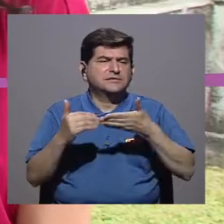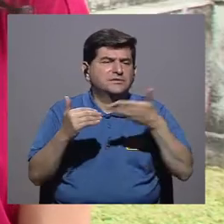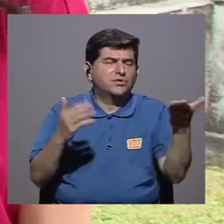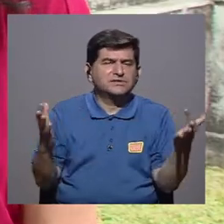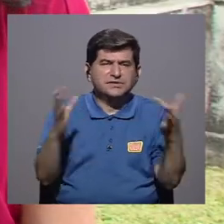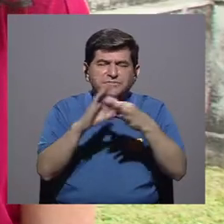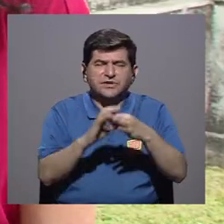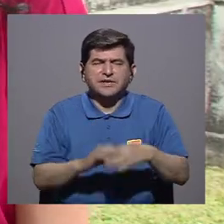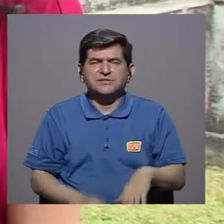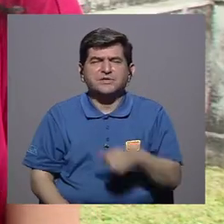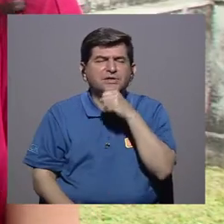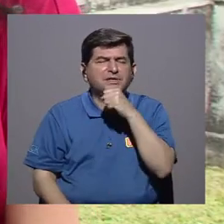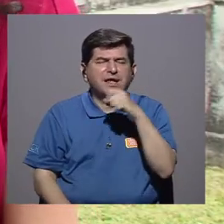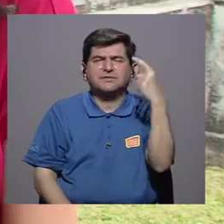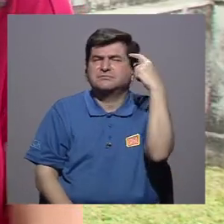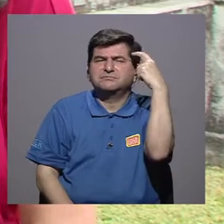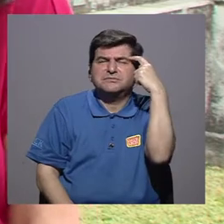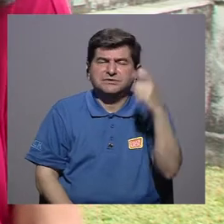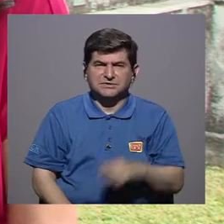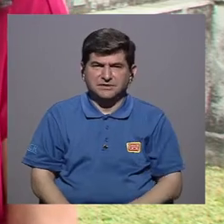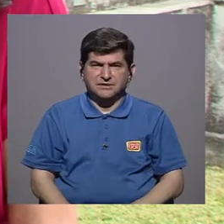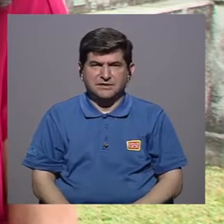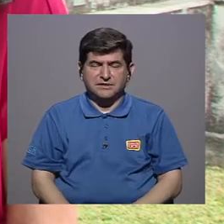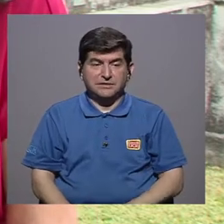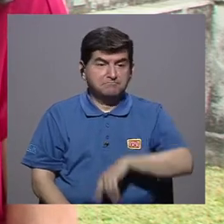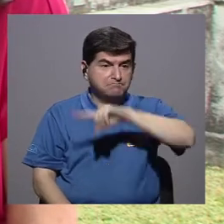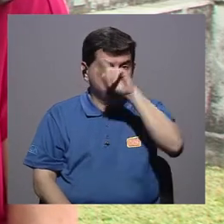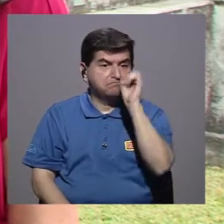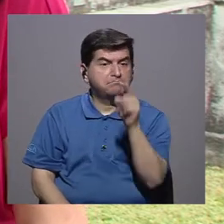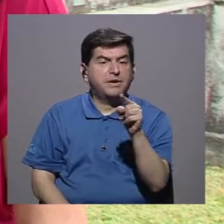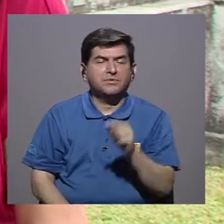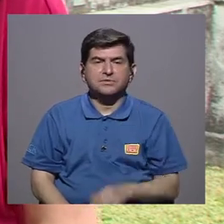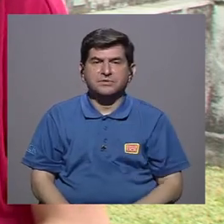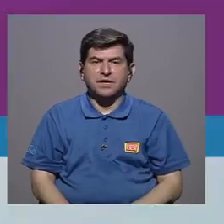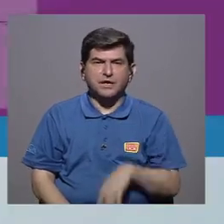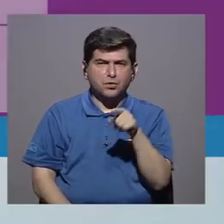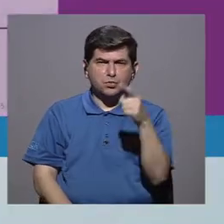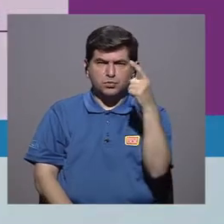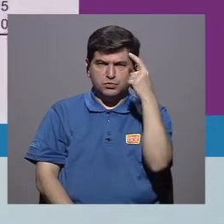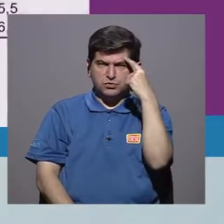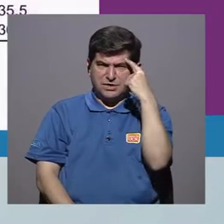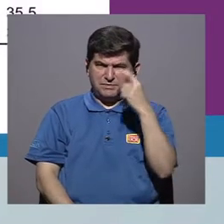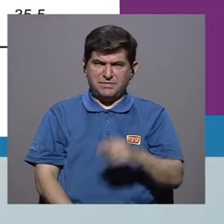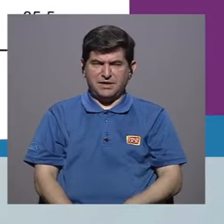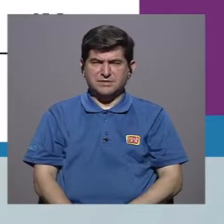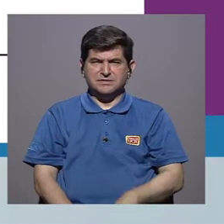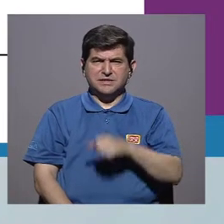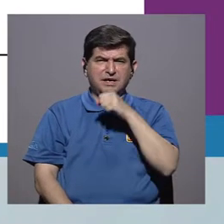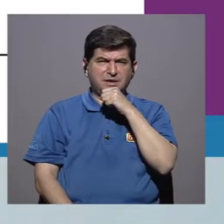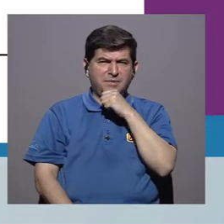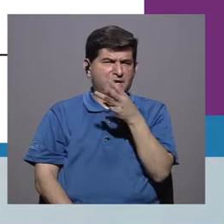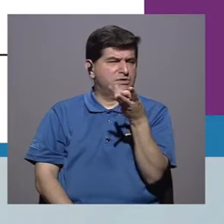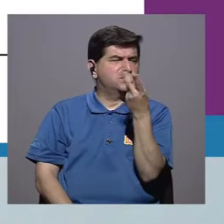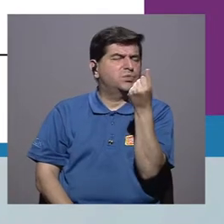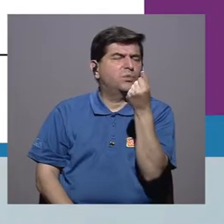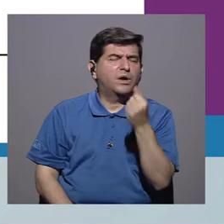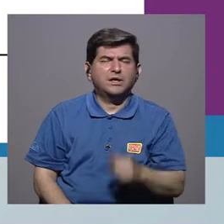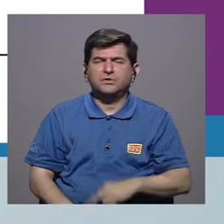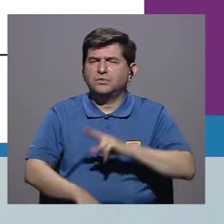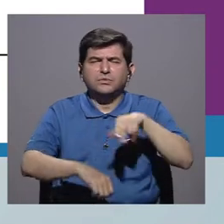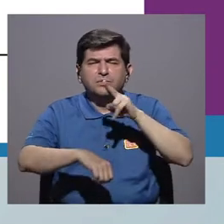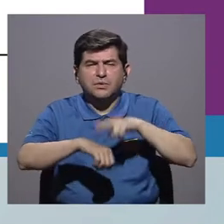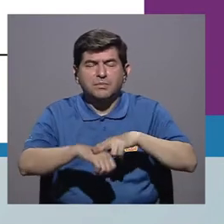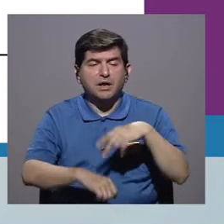de la vejez. Por ejemplo, en general preguntamos con qué frecuencia usted piensa en su vejez y nos sorprendió que